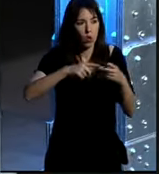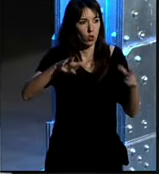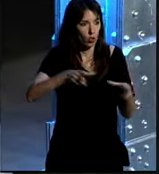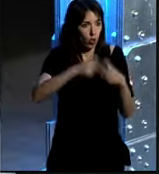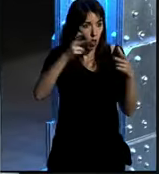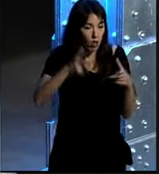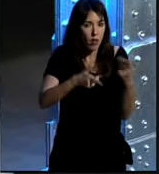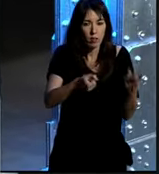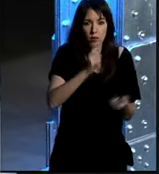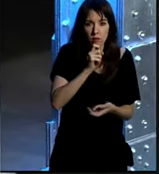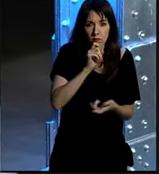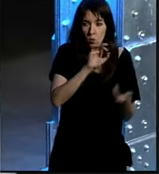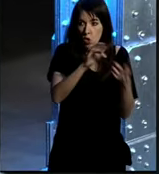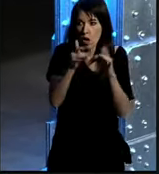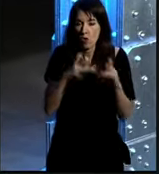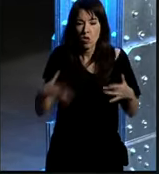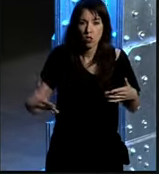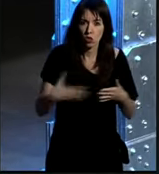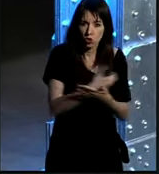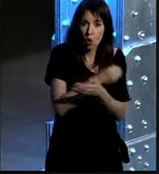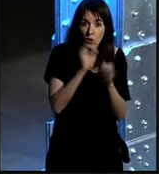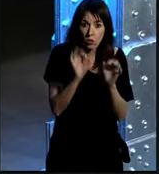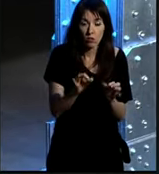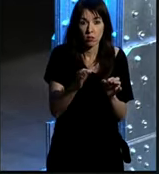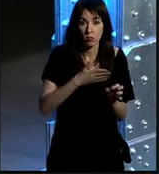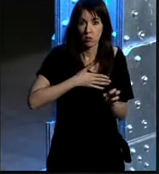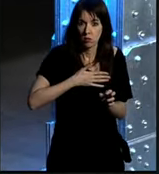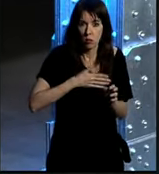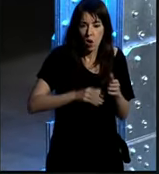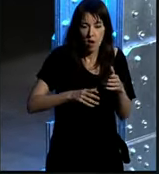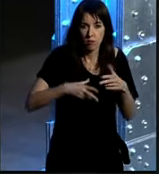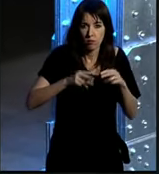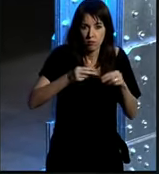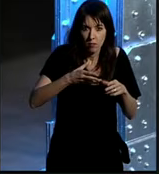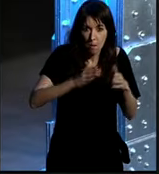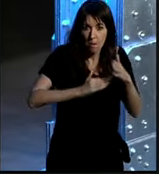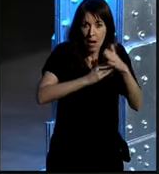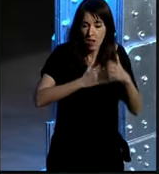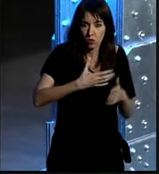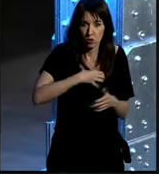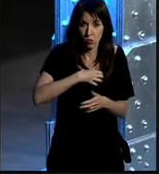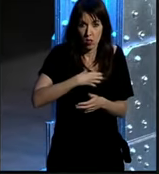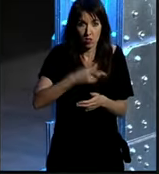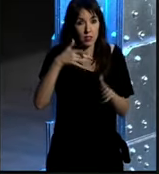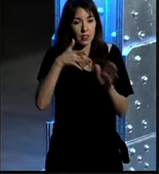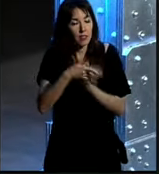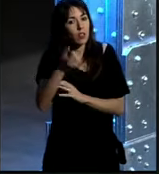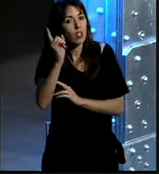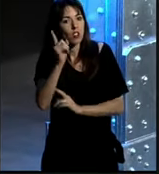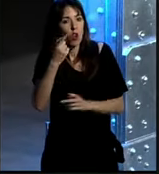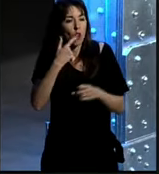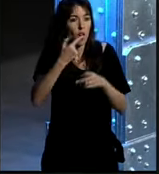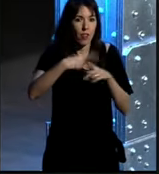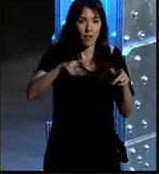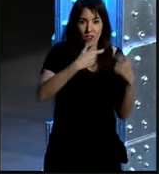sociedad en la manera de relacionarnos todos para mí eso es imparable lo cual no quita que que no haya evidentemente